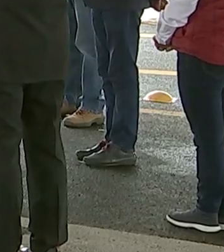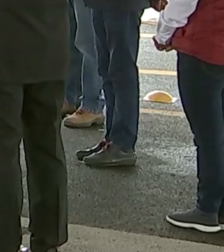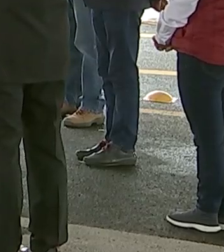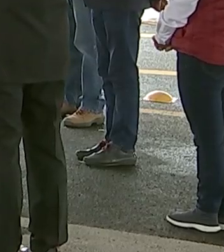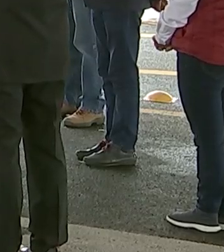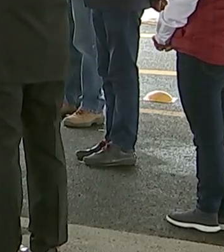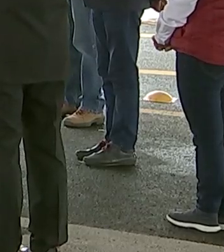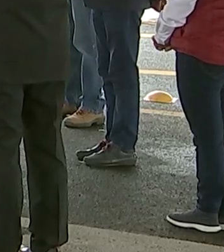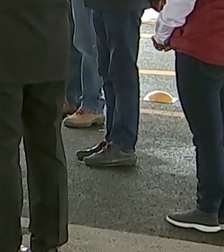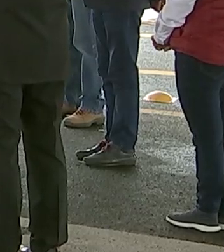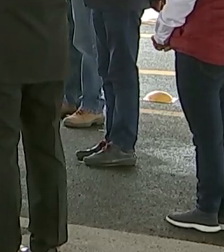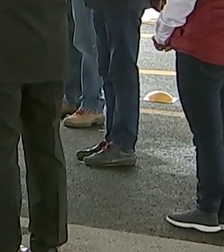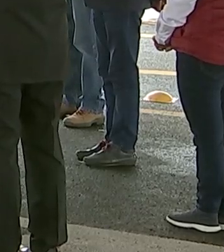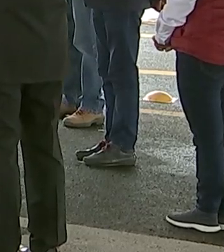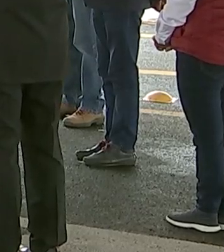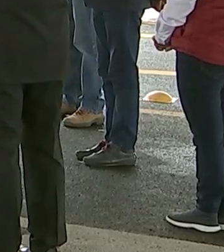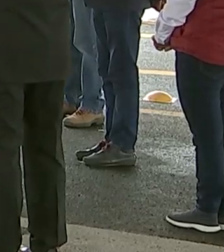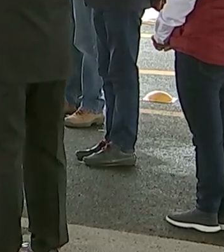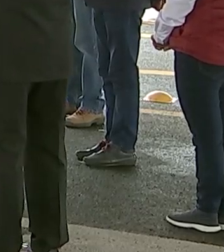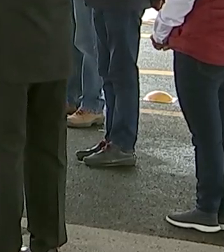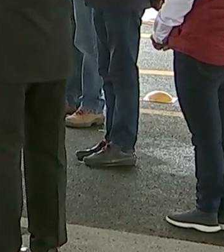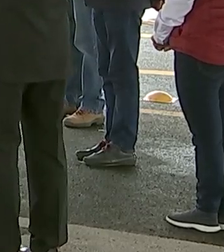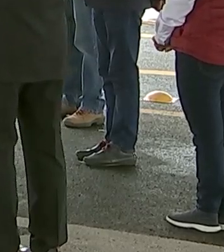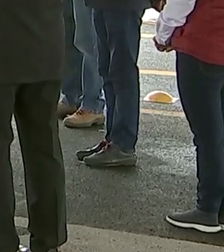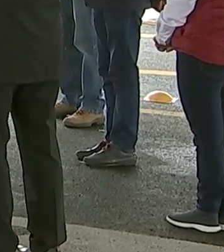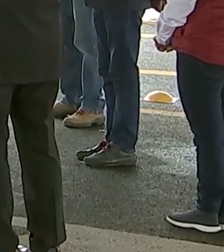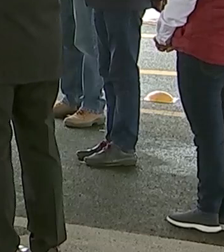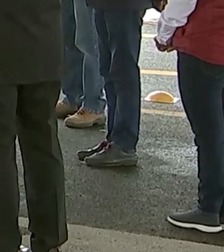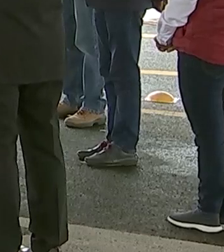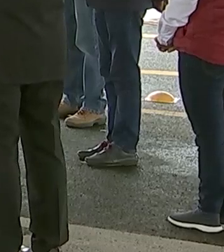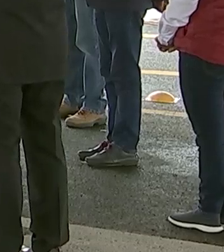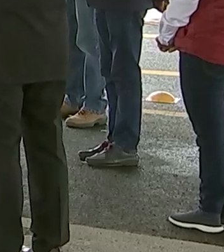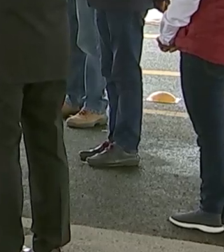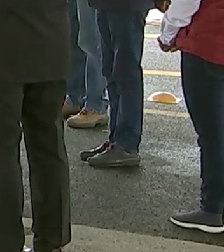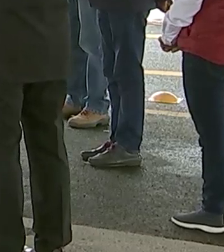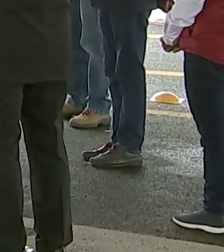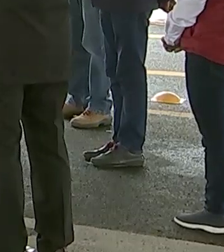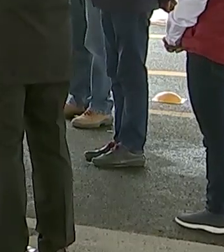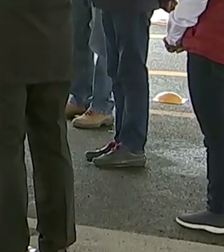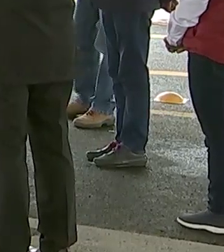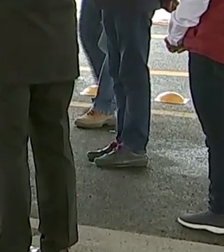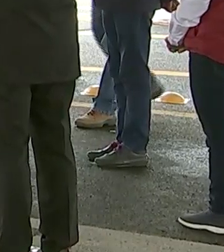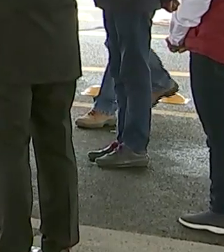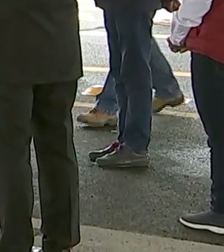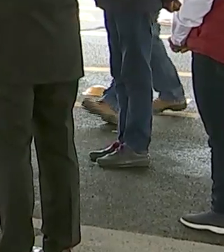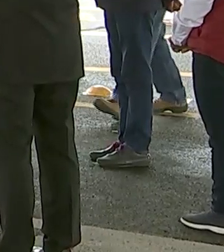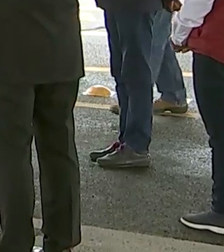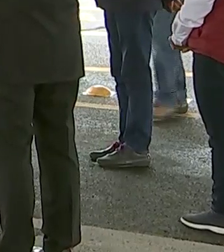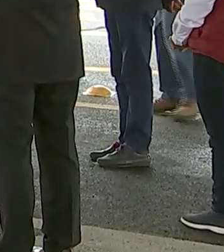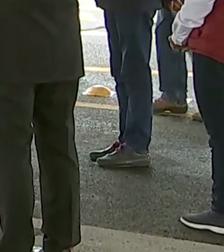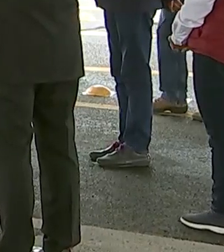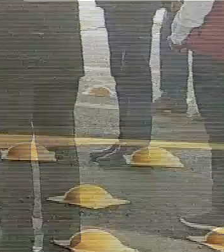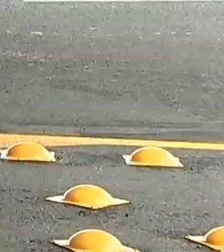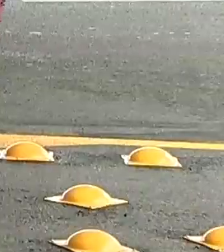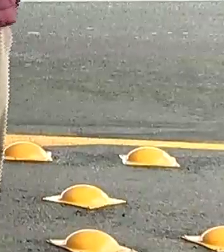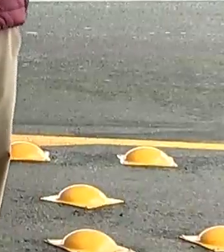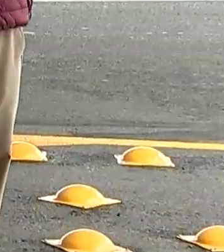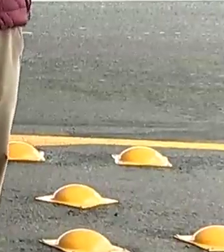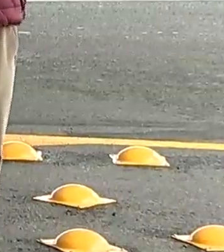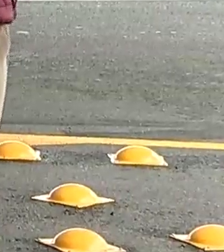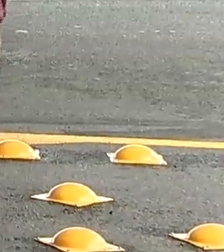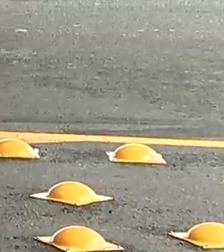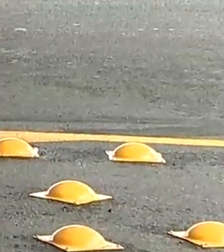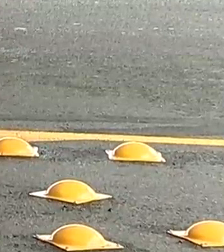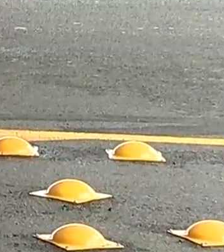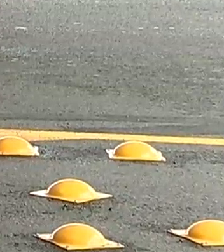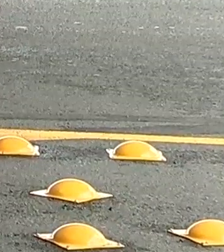La obra que hoy nos hace favor de visitar, señor, se encuentra ubicada en la carretera que